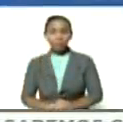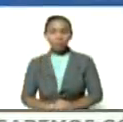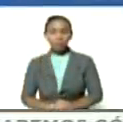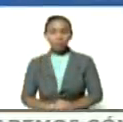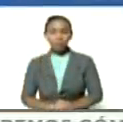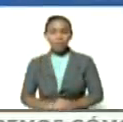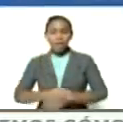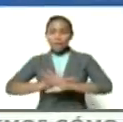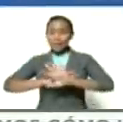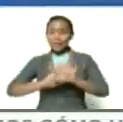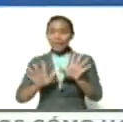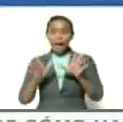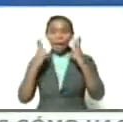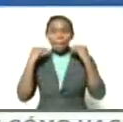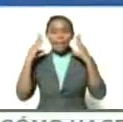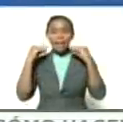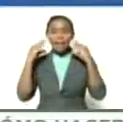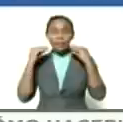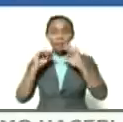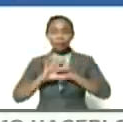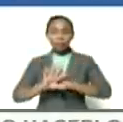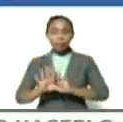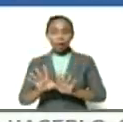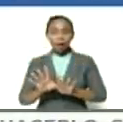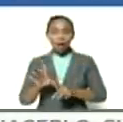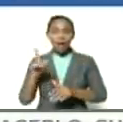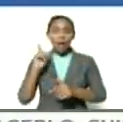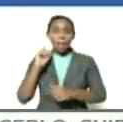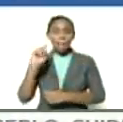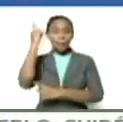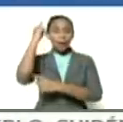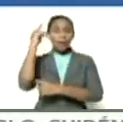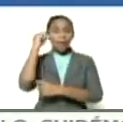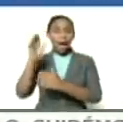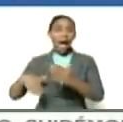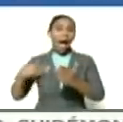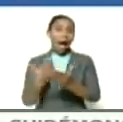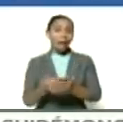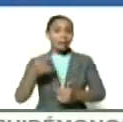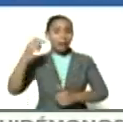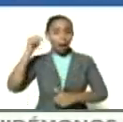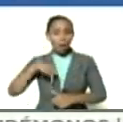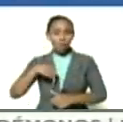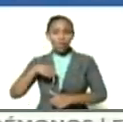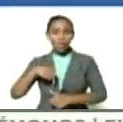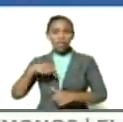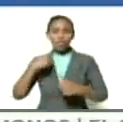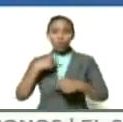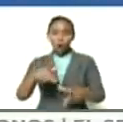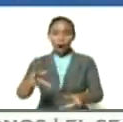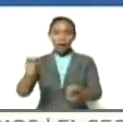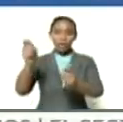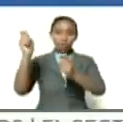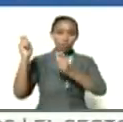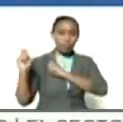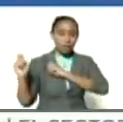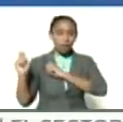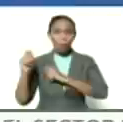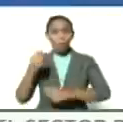tengo ya una experiencia y desde el primer día hasta hoy que asumí como presidente